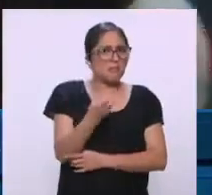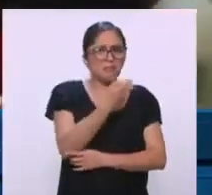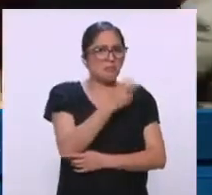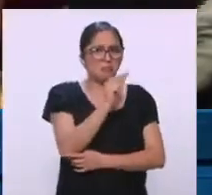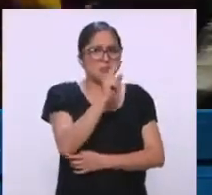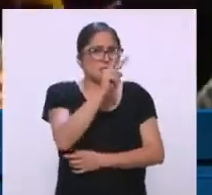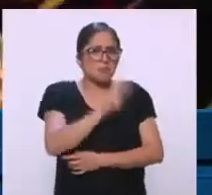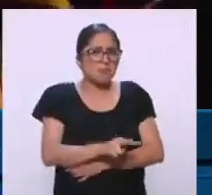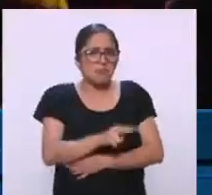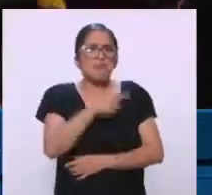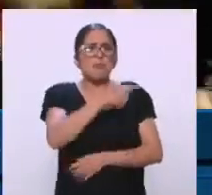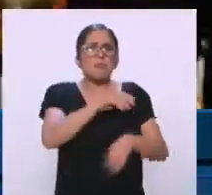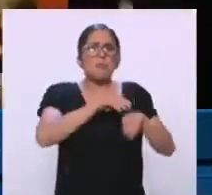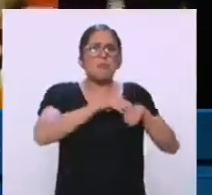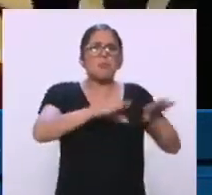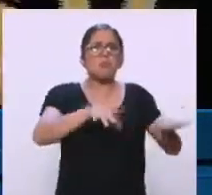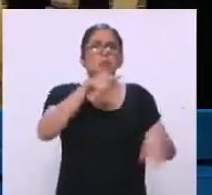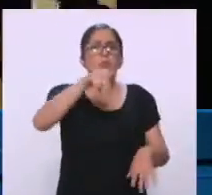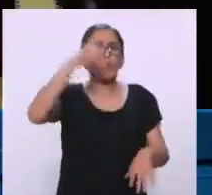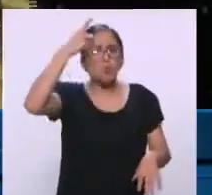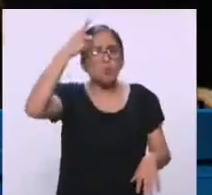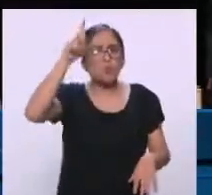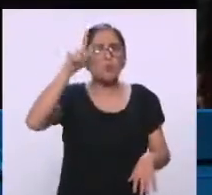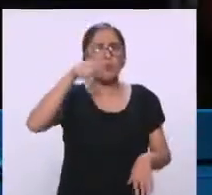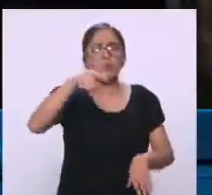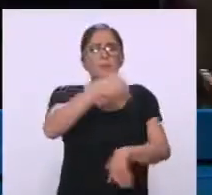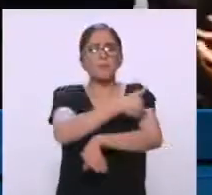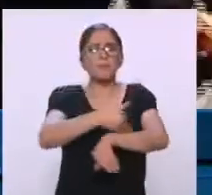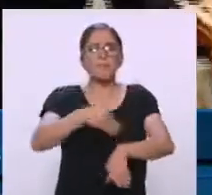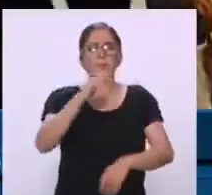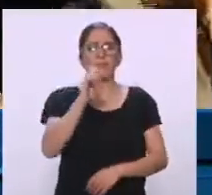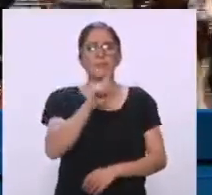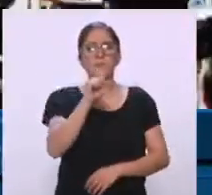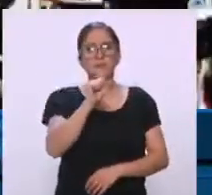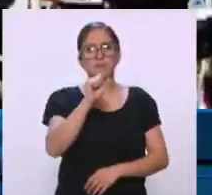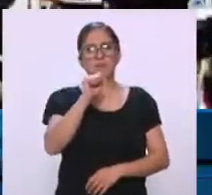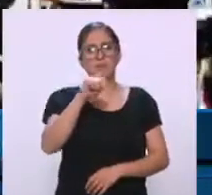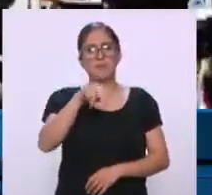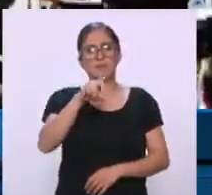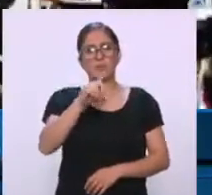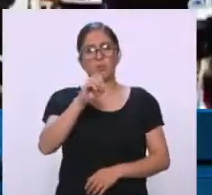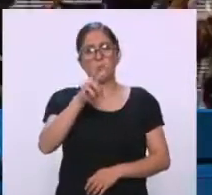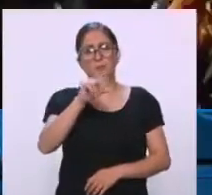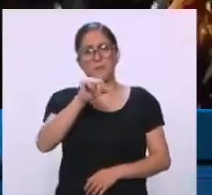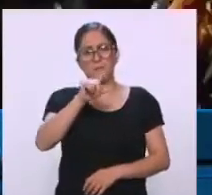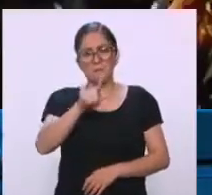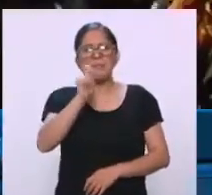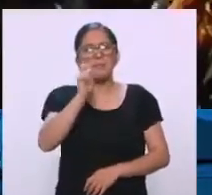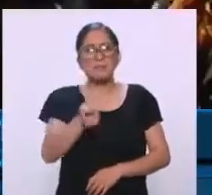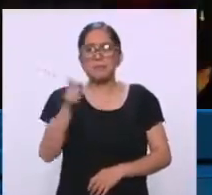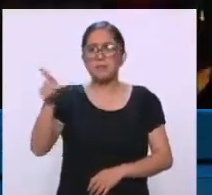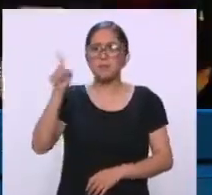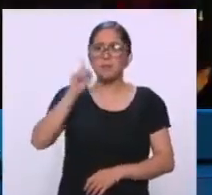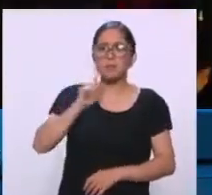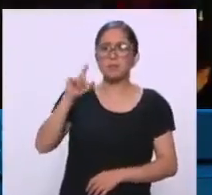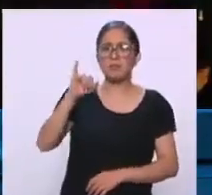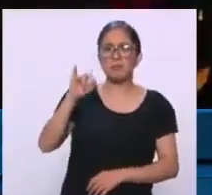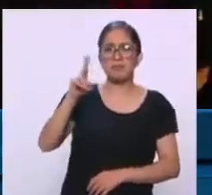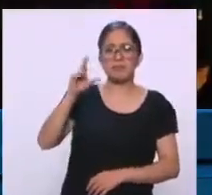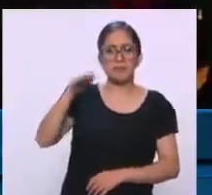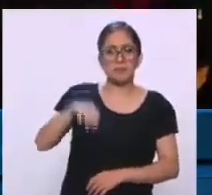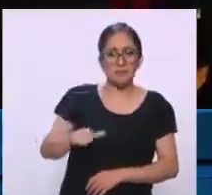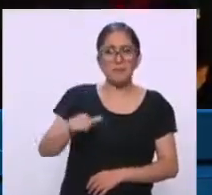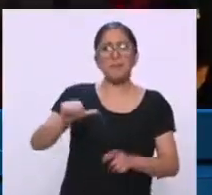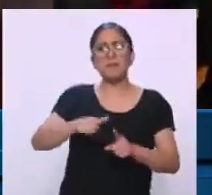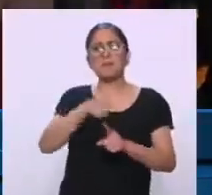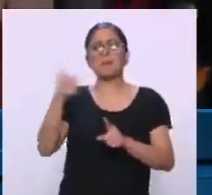sobre las propiedades de la familia Sandoval-Ackerman, ustedes saben, Irma Sandoval, de la función pública, y John